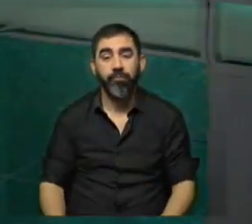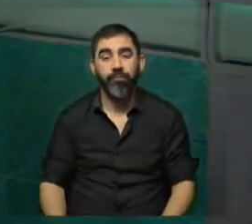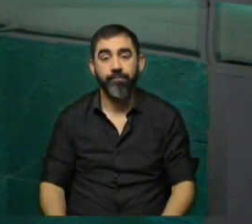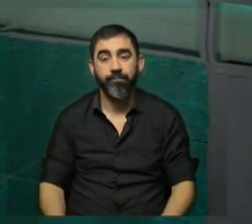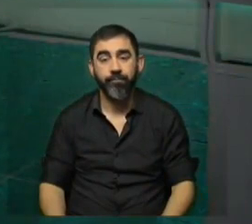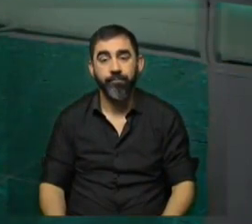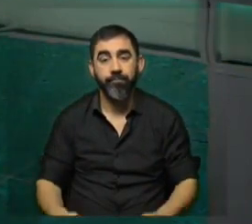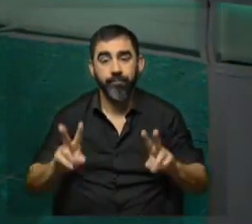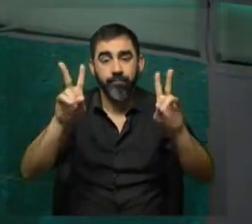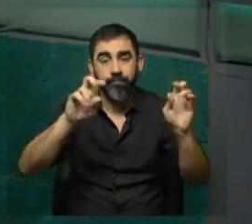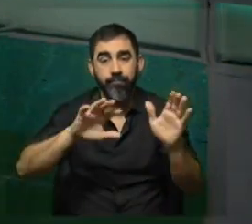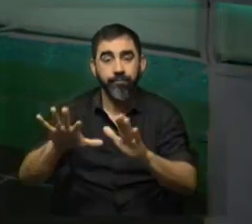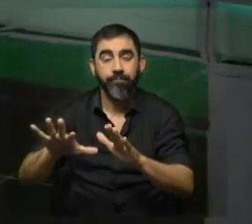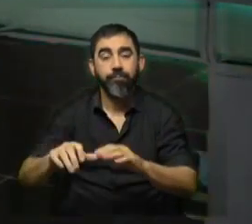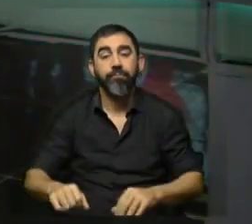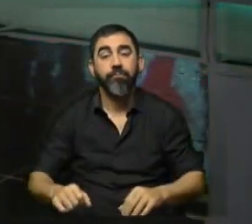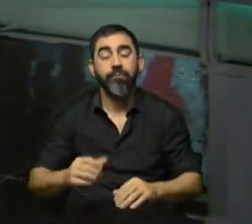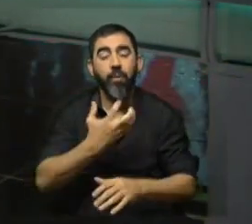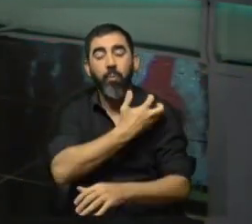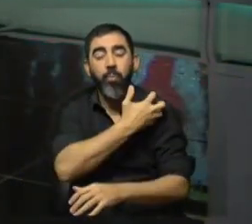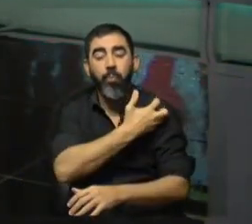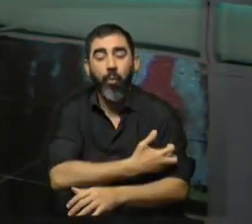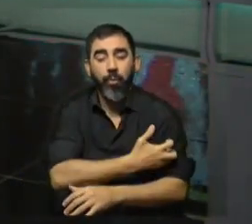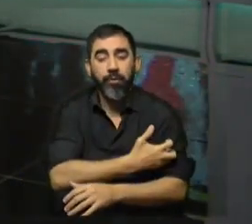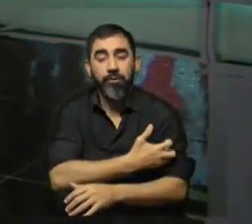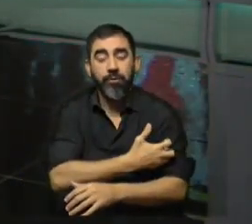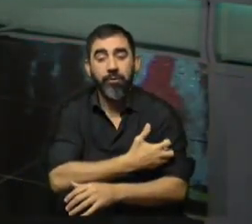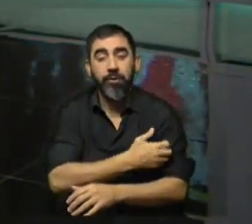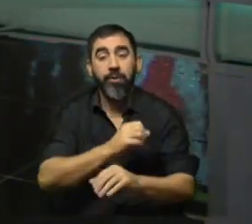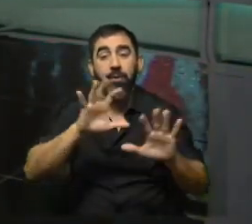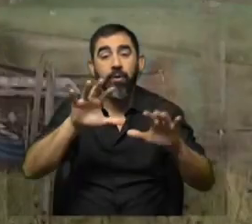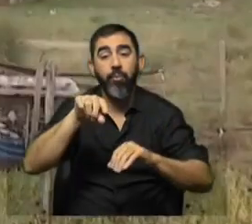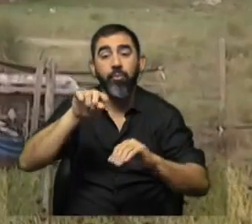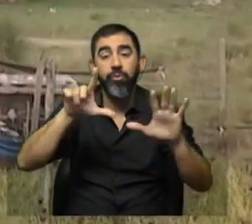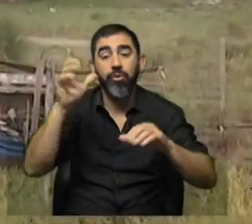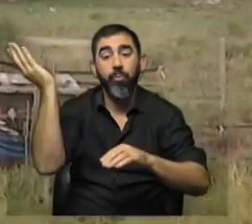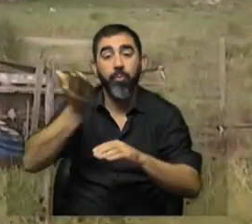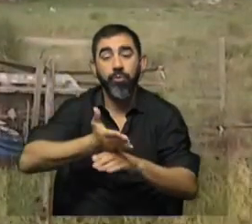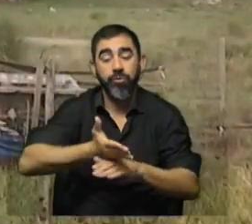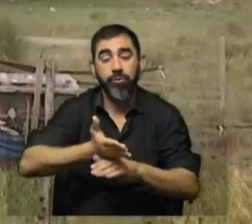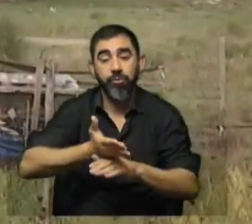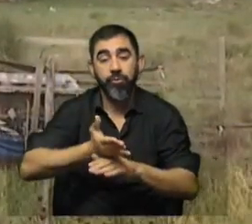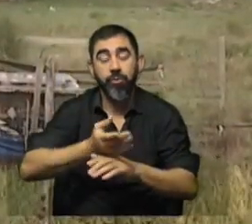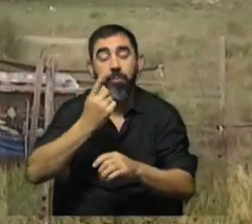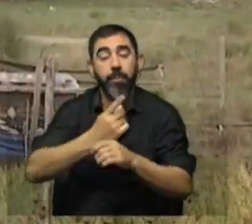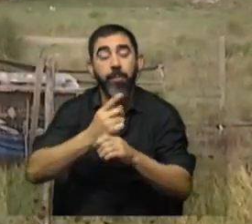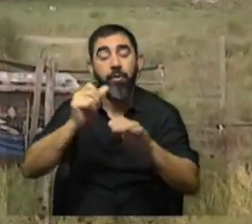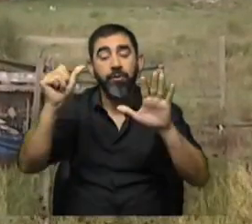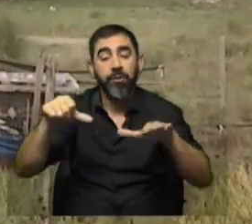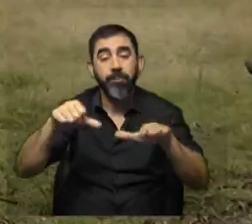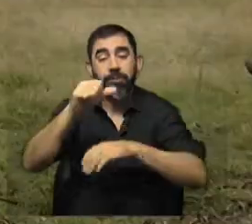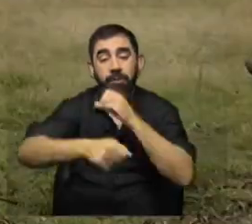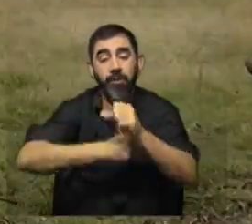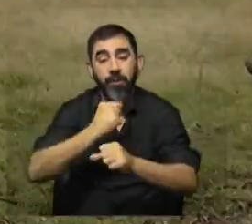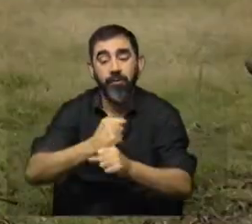Vamos con otros asuntos. La pobreza, medida por ingreso, fue del 10,7% en el primer semestre del año, lo